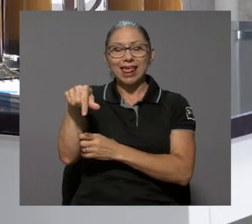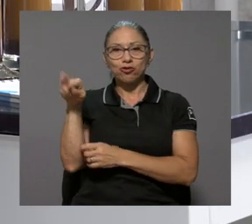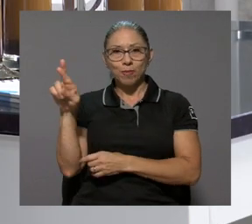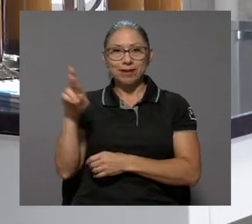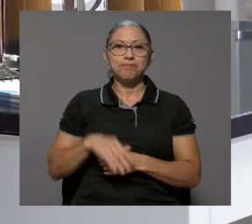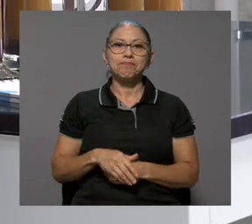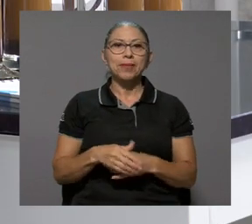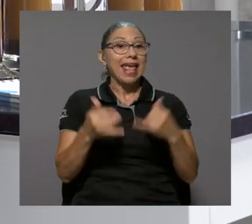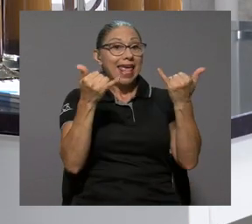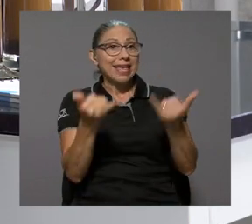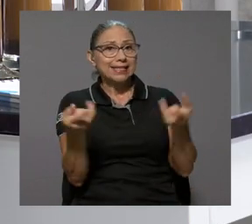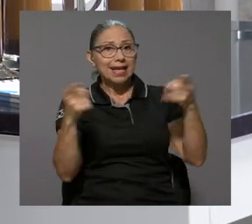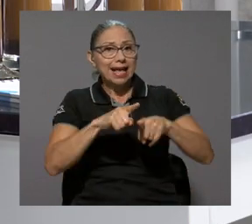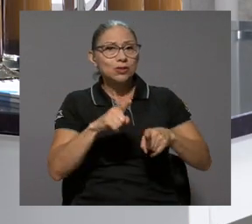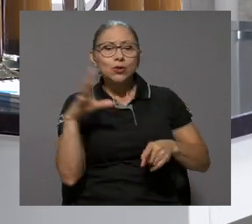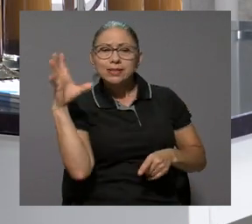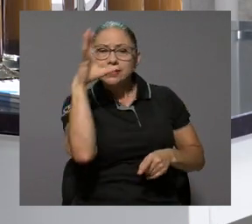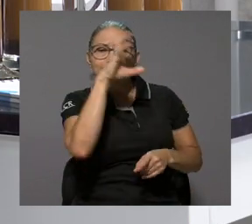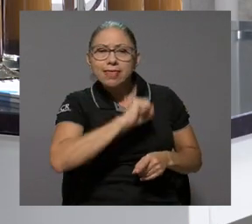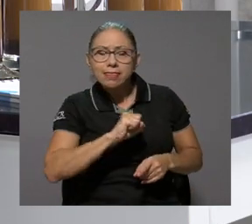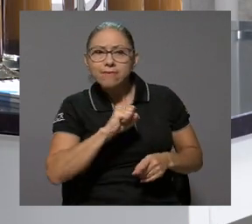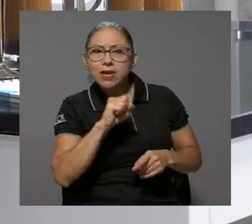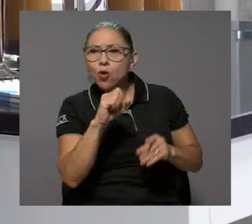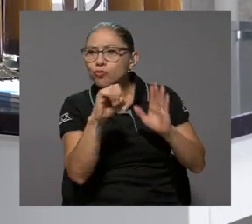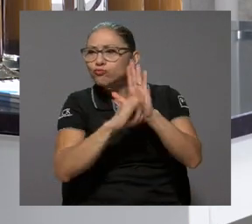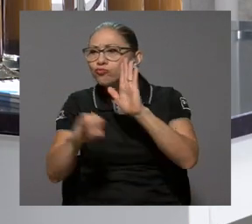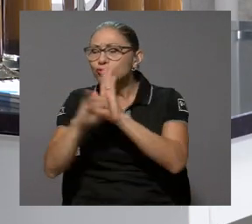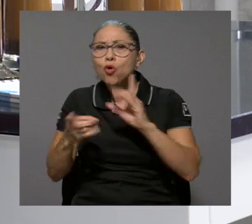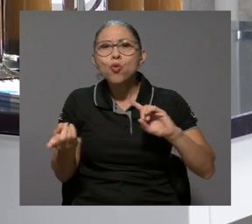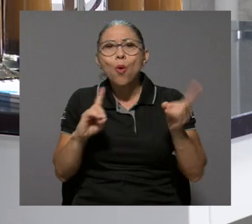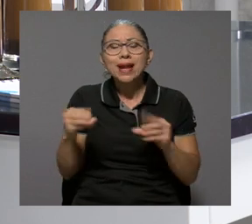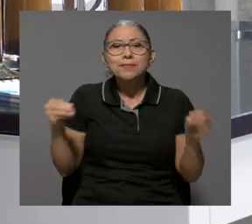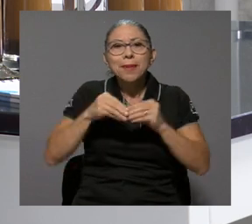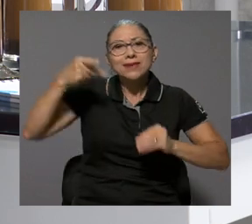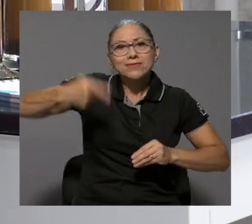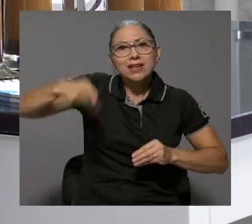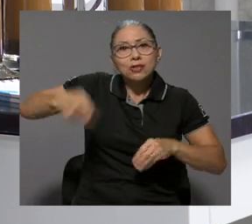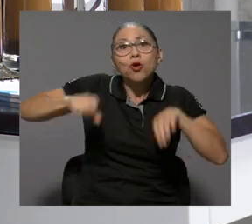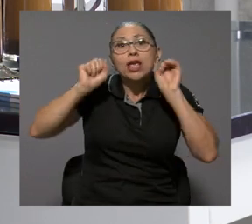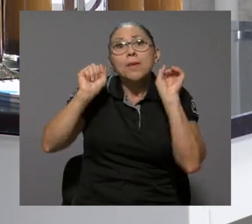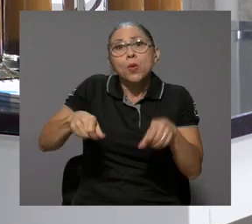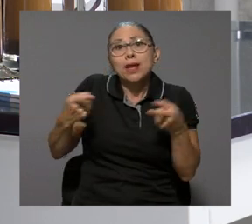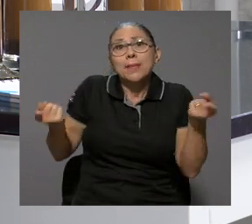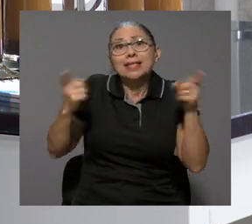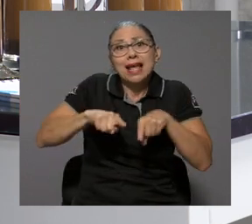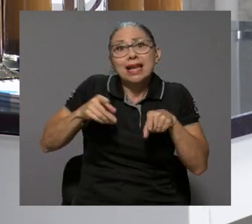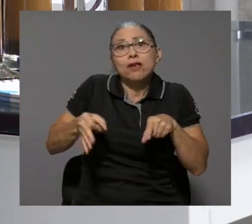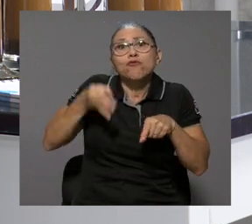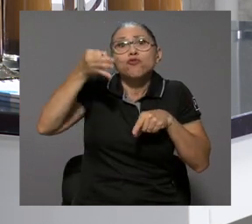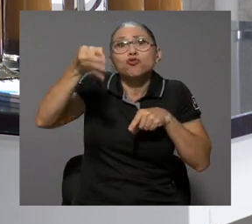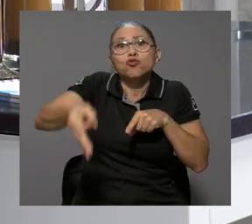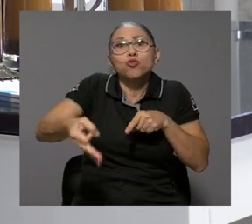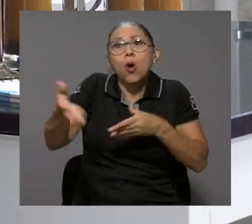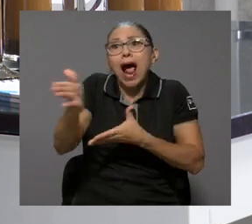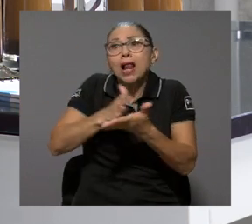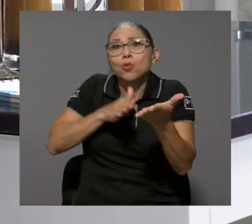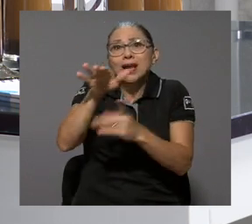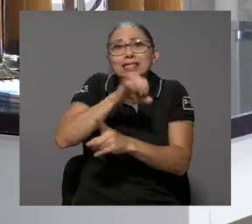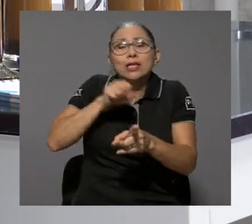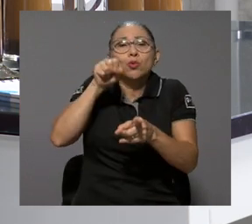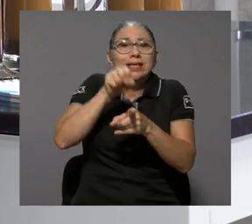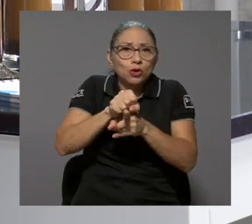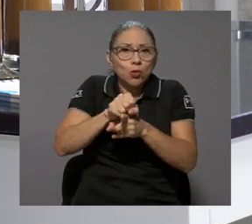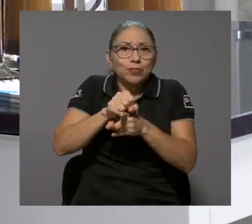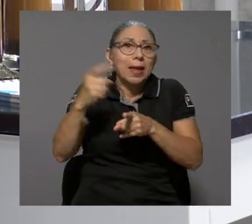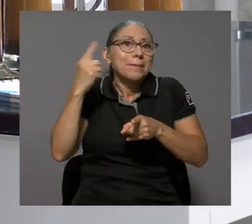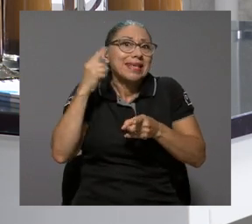En este caso se identificó cuáles son los que tienen mayor riesgo y por tanto podrían verse afectados por desastres en un futuro cercano,